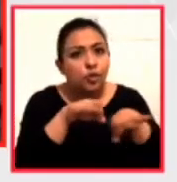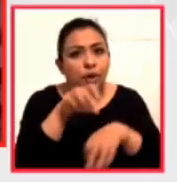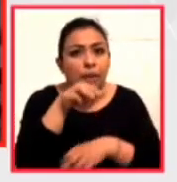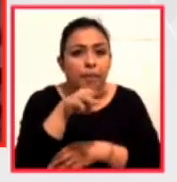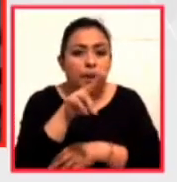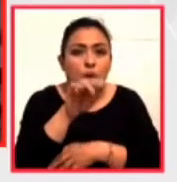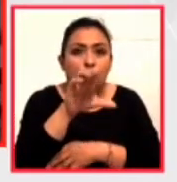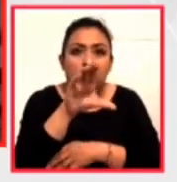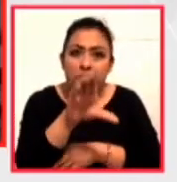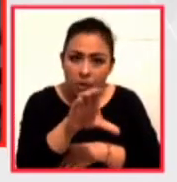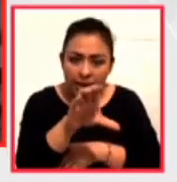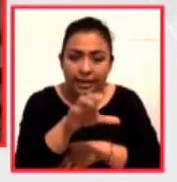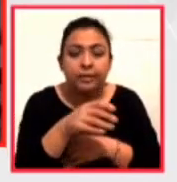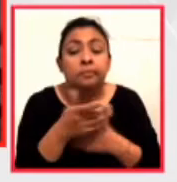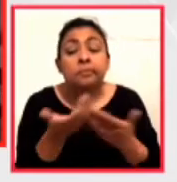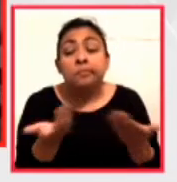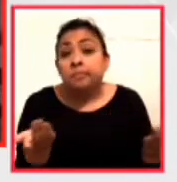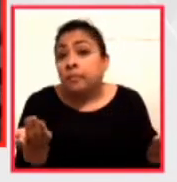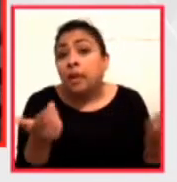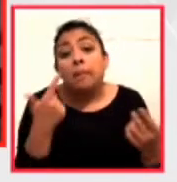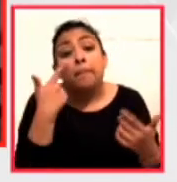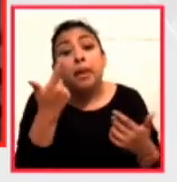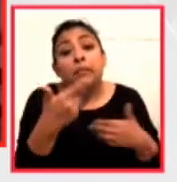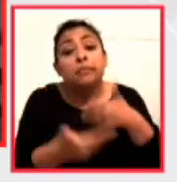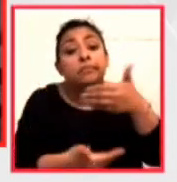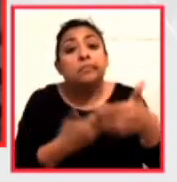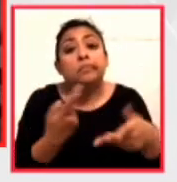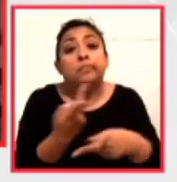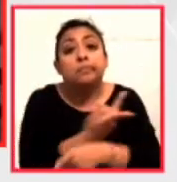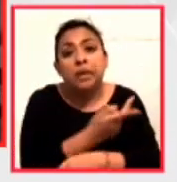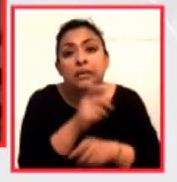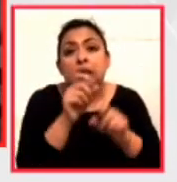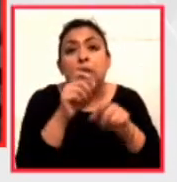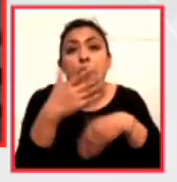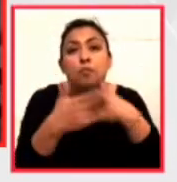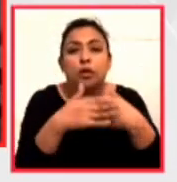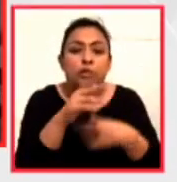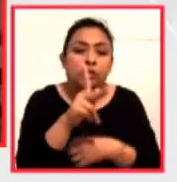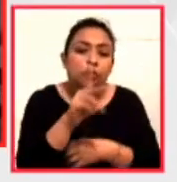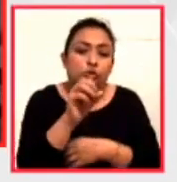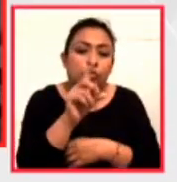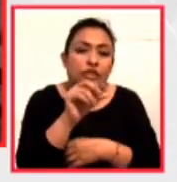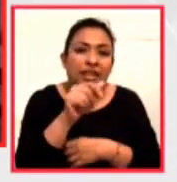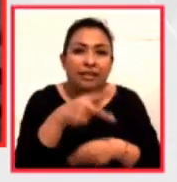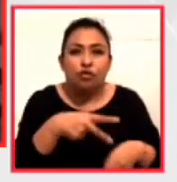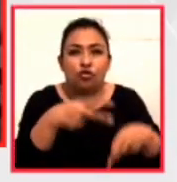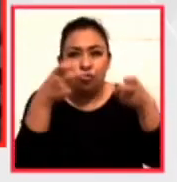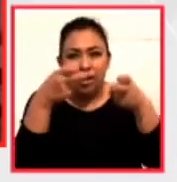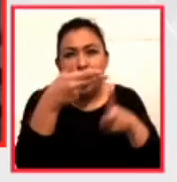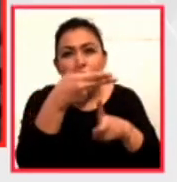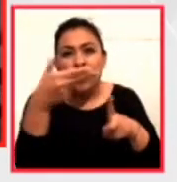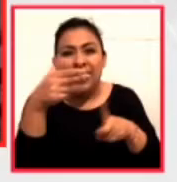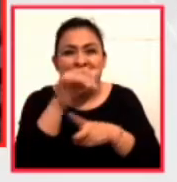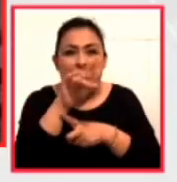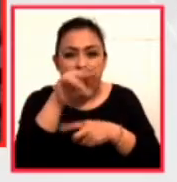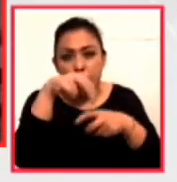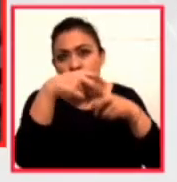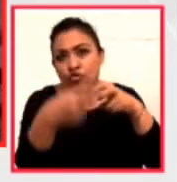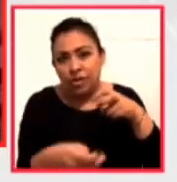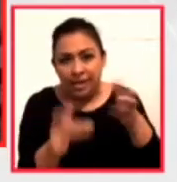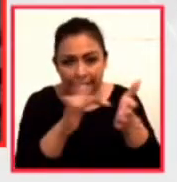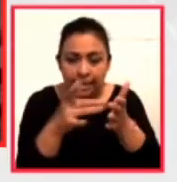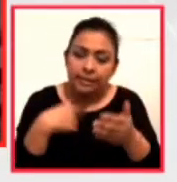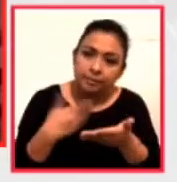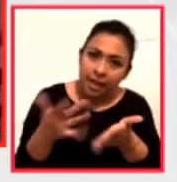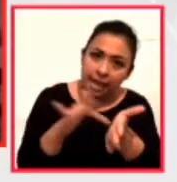museo universitario arte contemporáneo y vamos a estar muy al pendiente de los próximos podcast en este gran hotel abismo muchísimas gracias gracias a